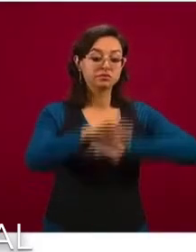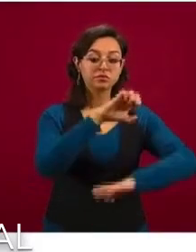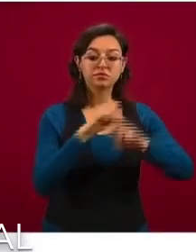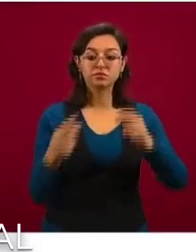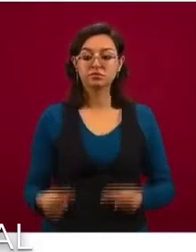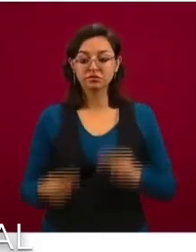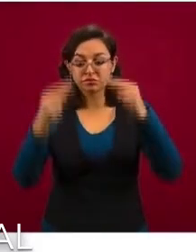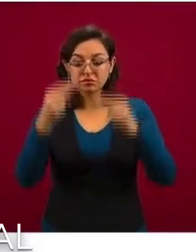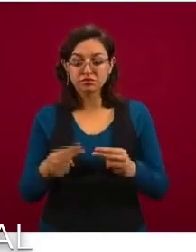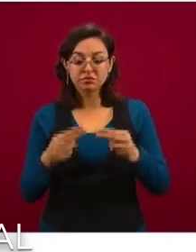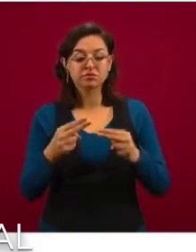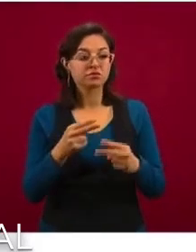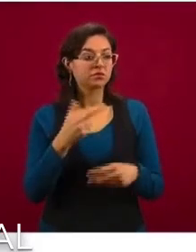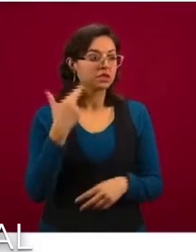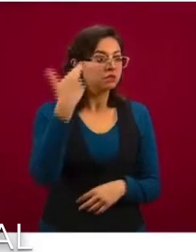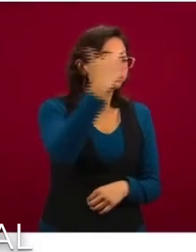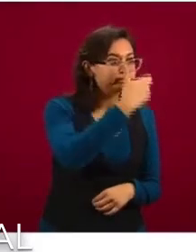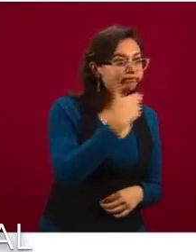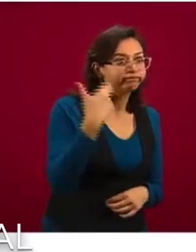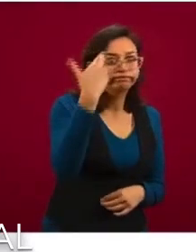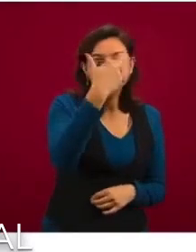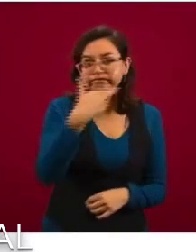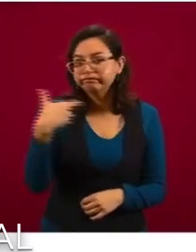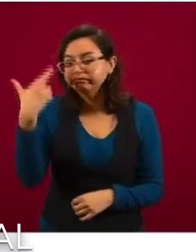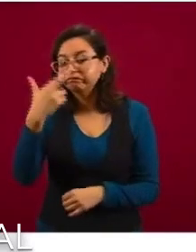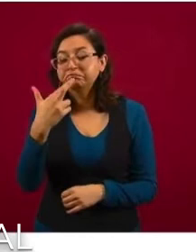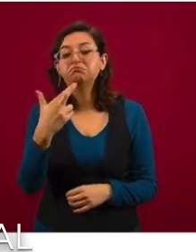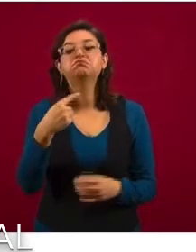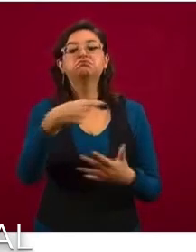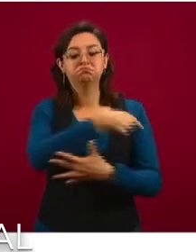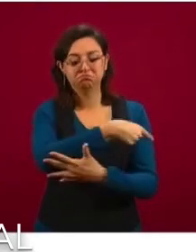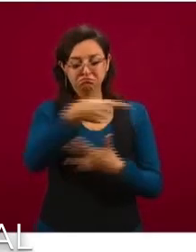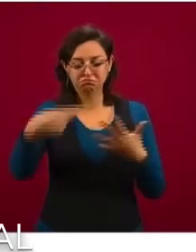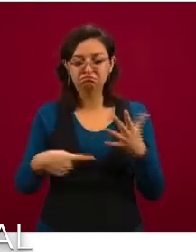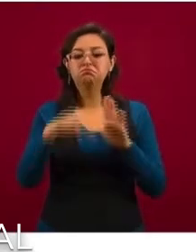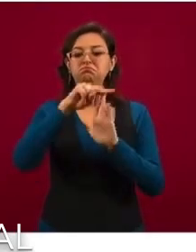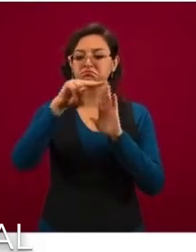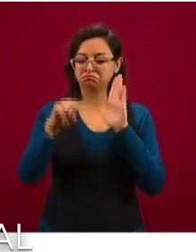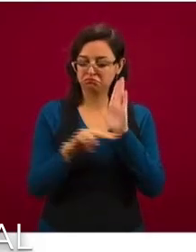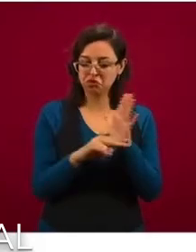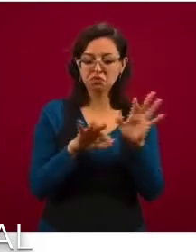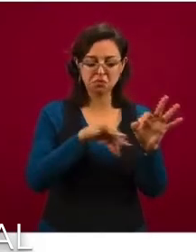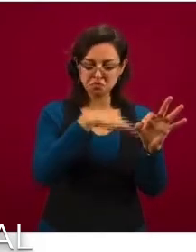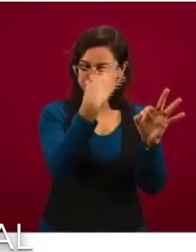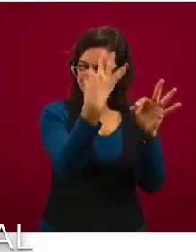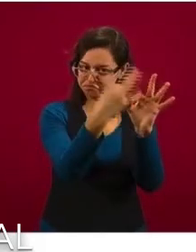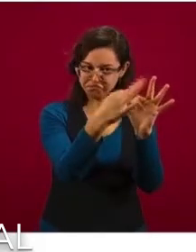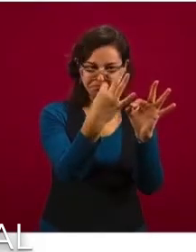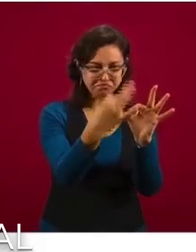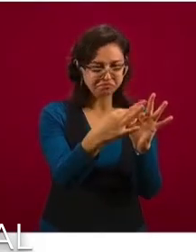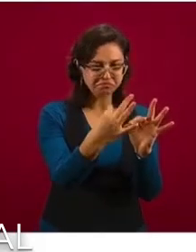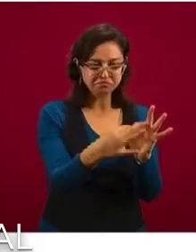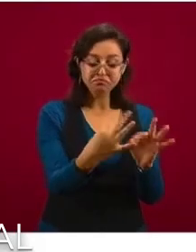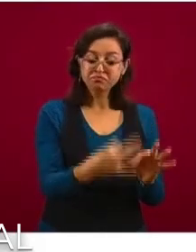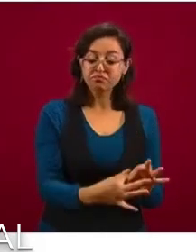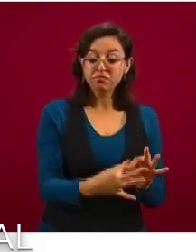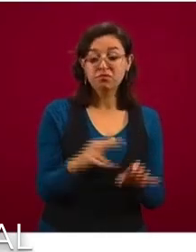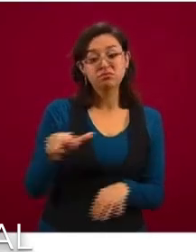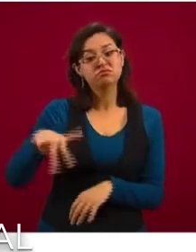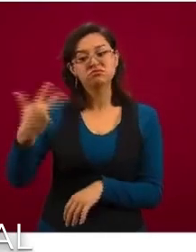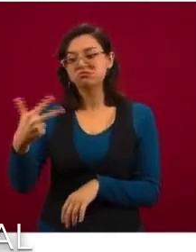hemos acudido, cumplen con la normatividad y el 13 por ciento no cumple.